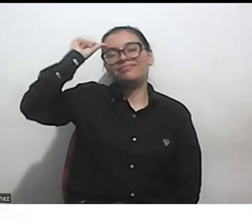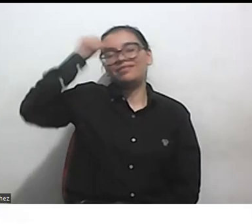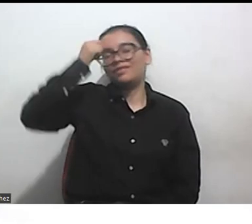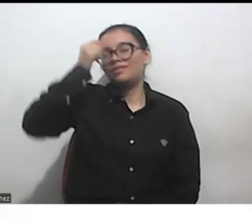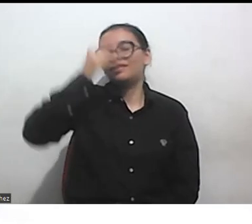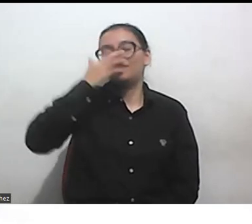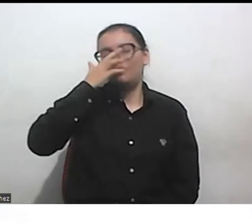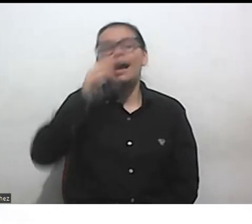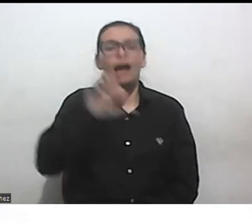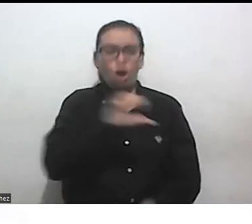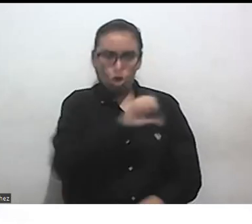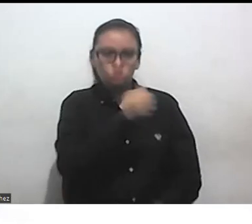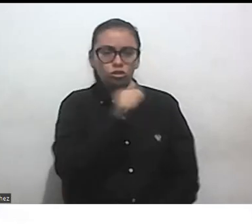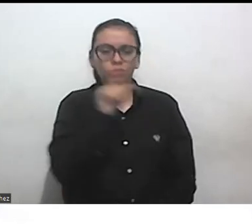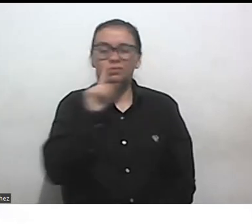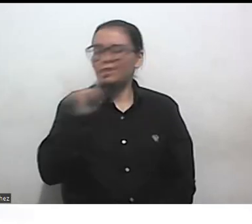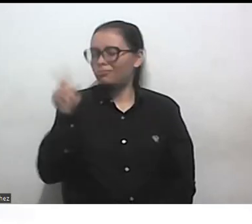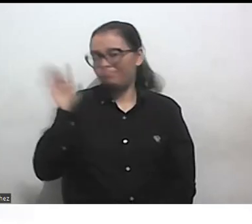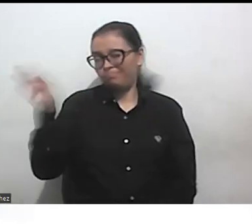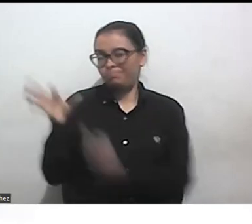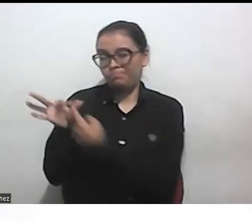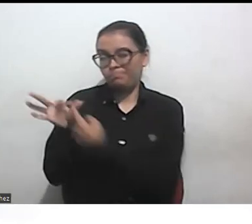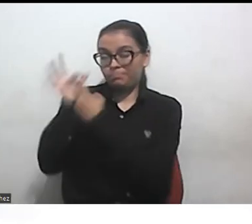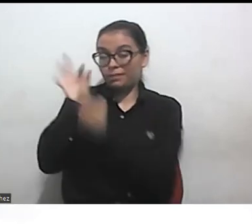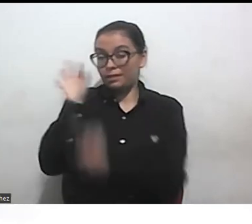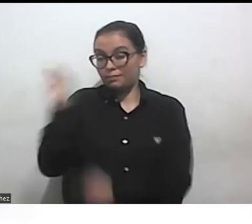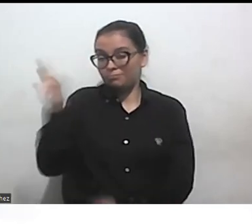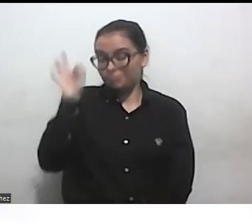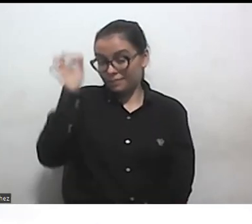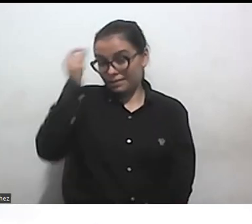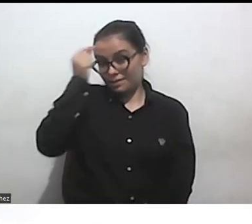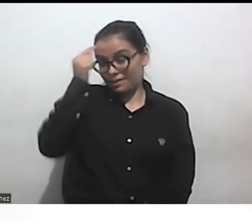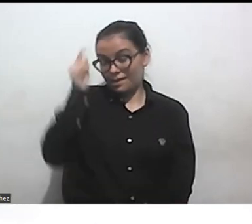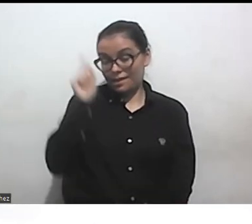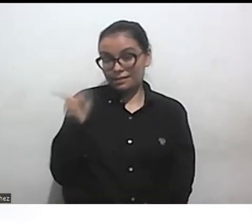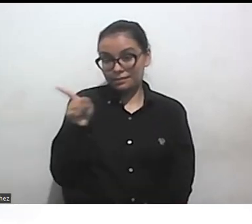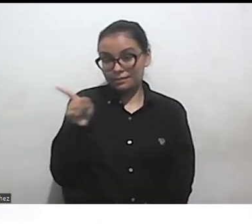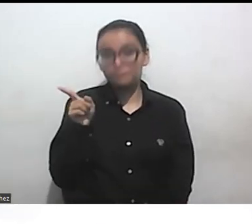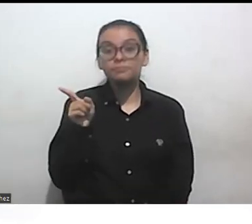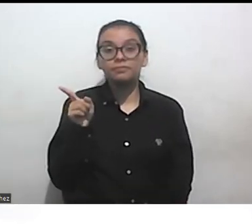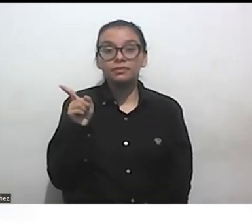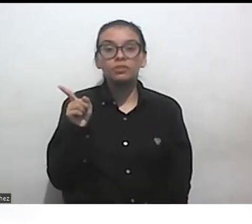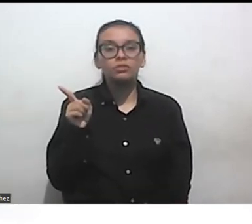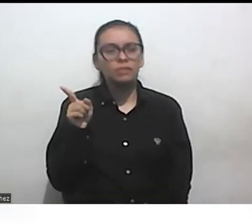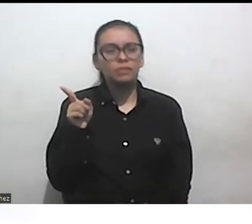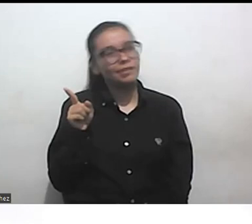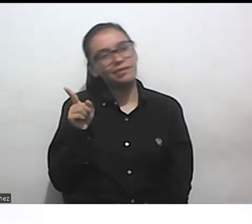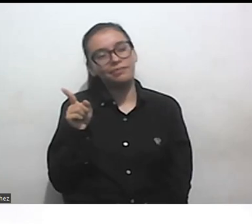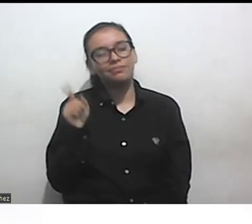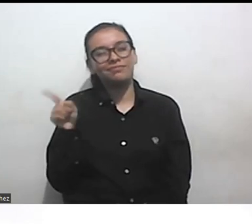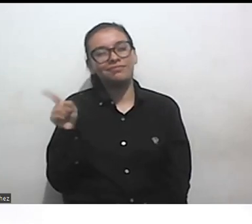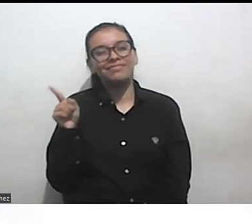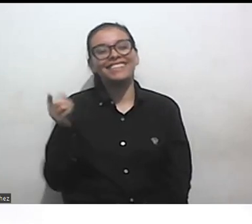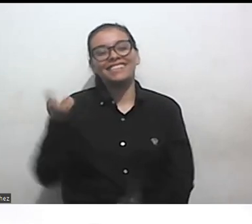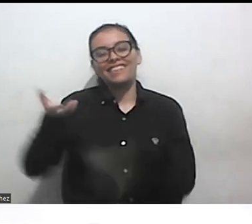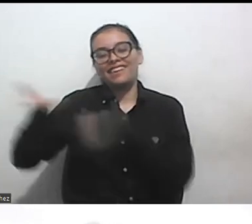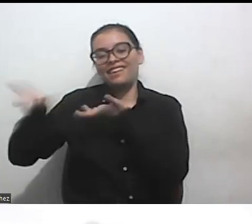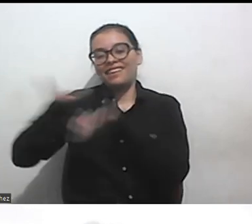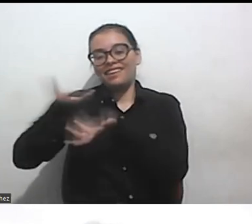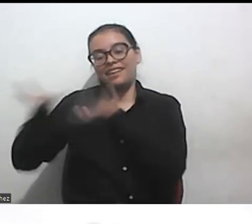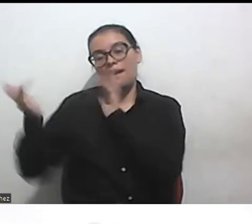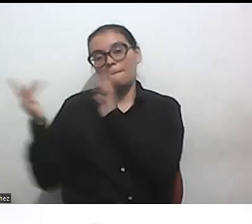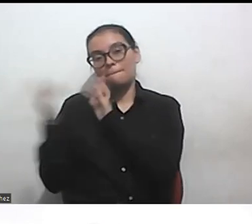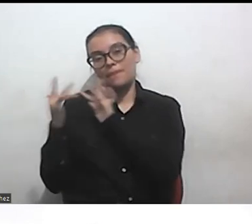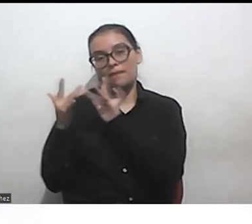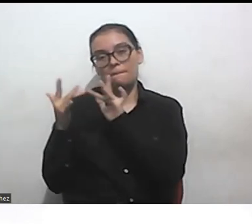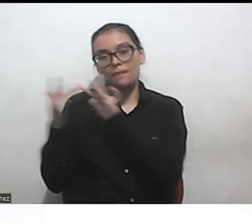donde realmente se genera una complicidad y para ser así muy